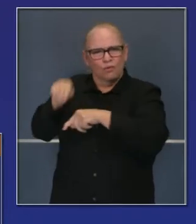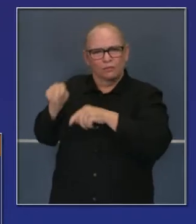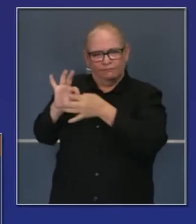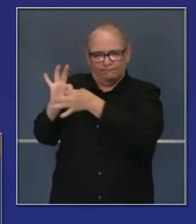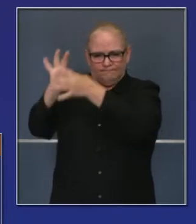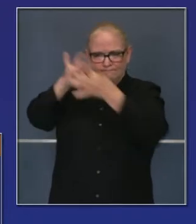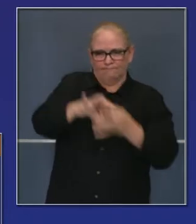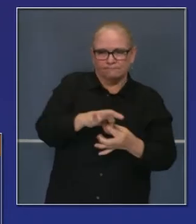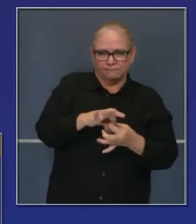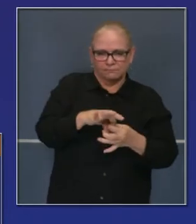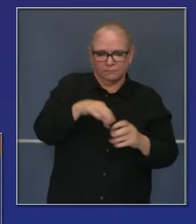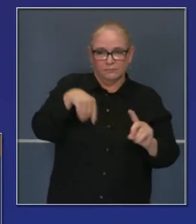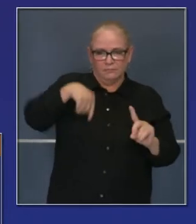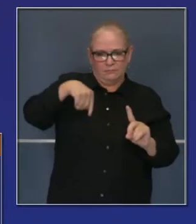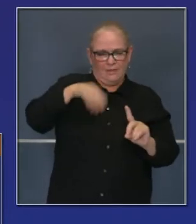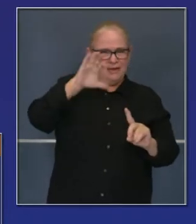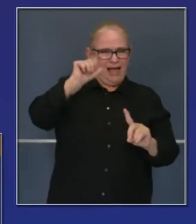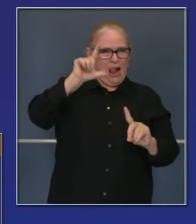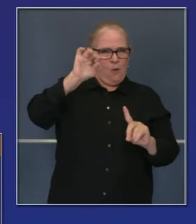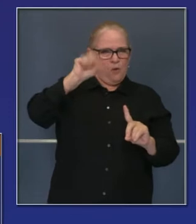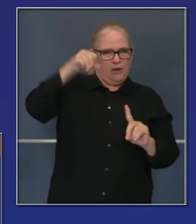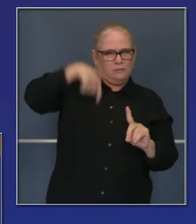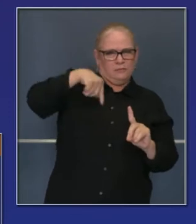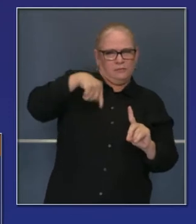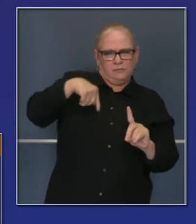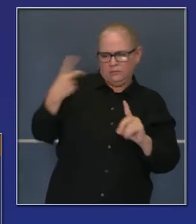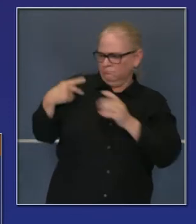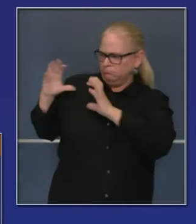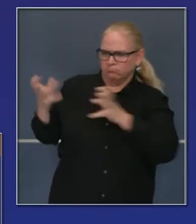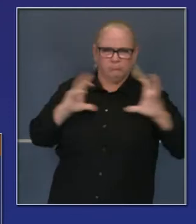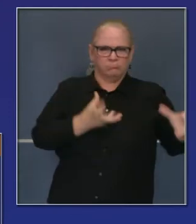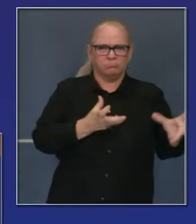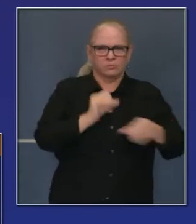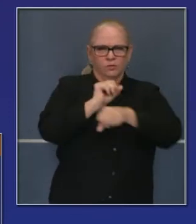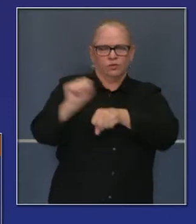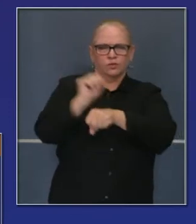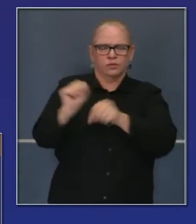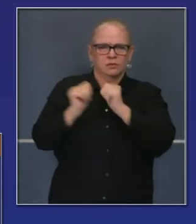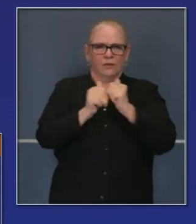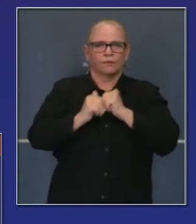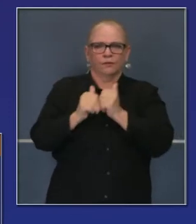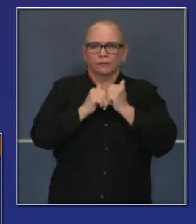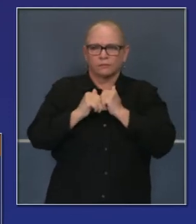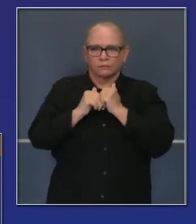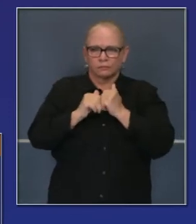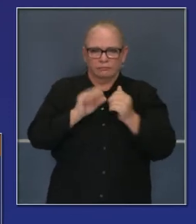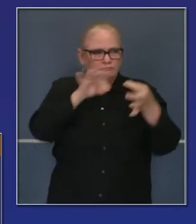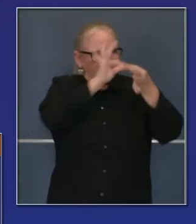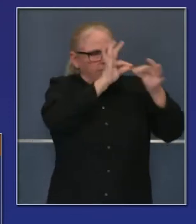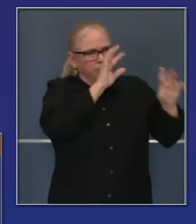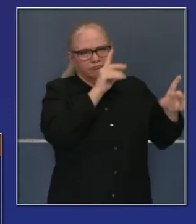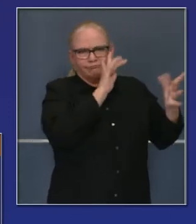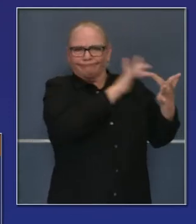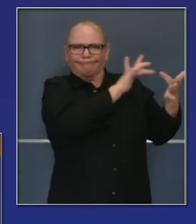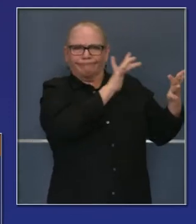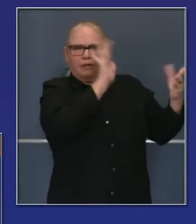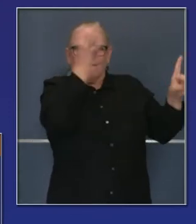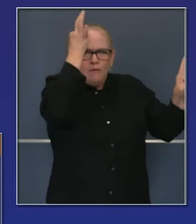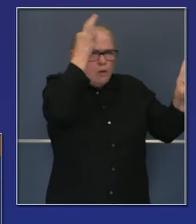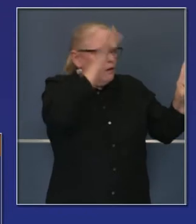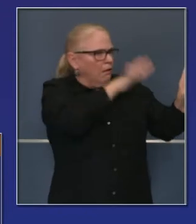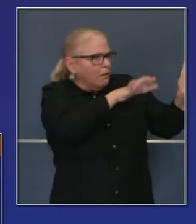trabajando en la oficina de servicios de emergencia por los últimos meses y han estado coordinando con fuerzas federales, regionales y